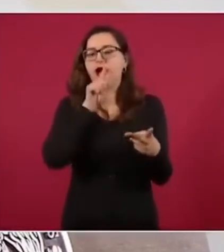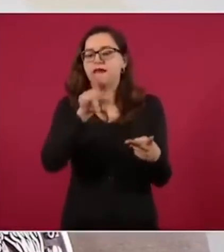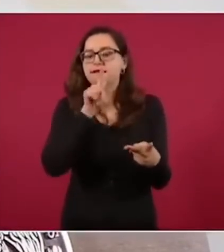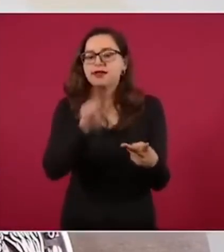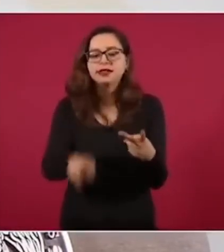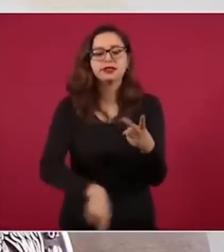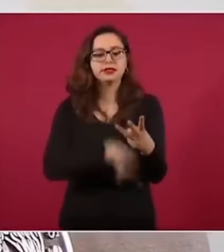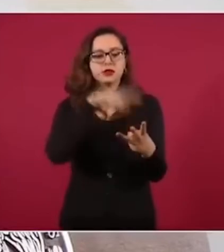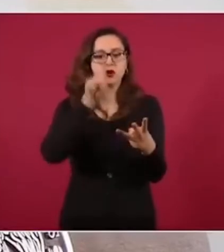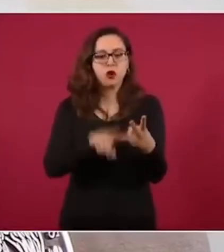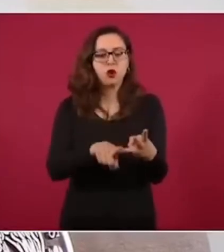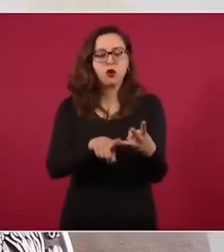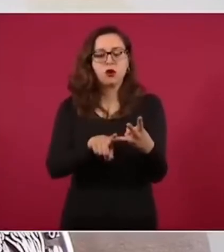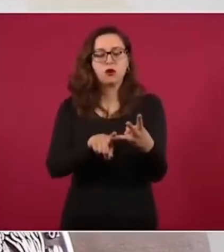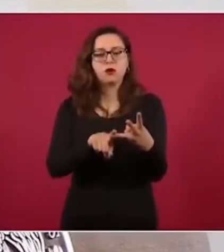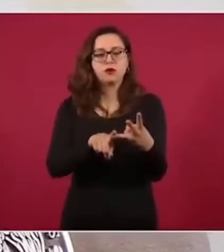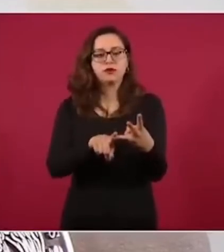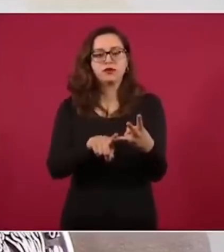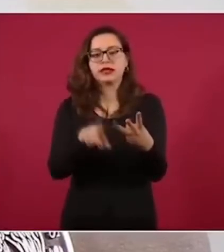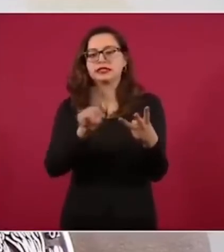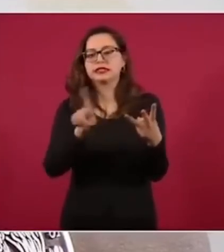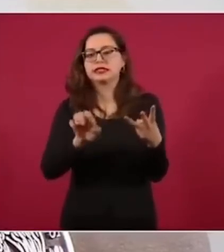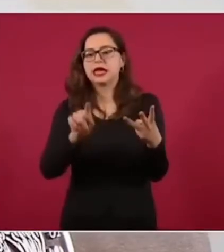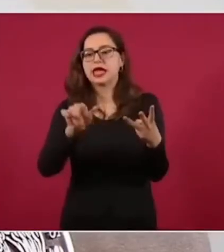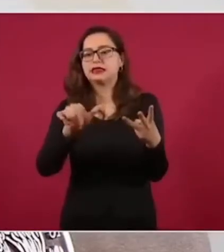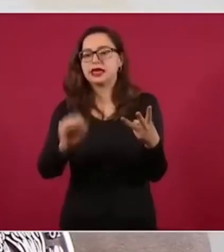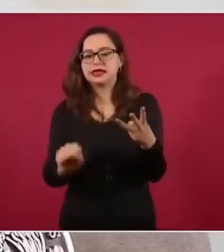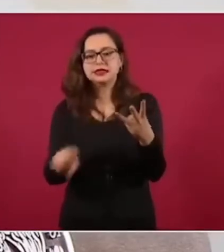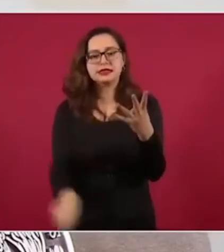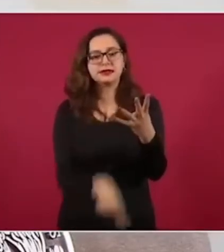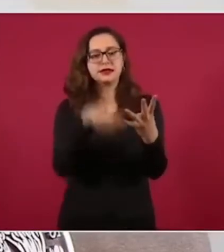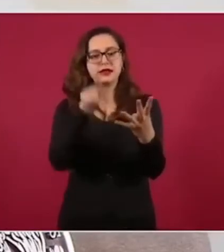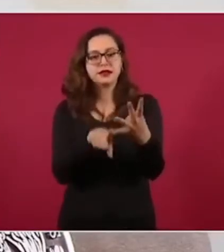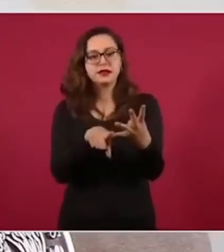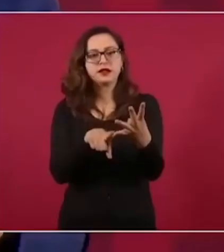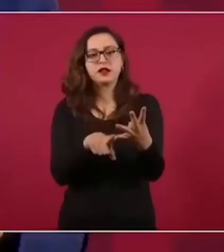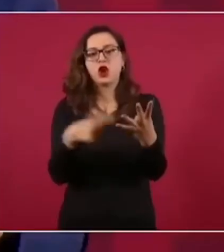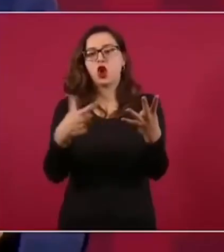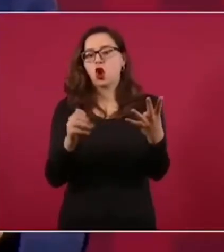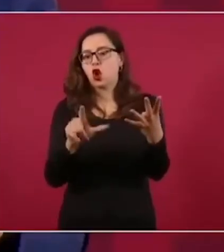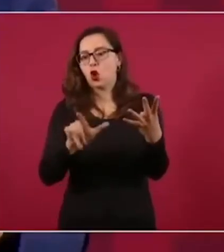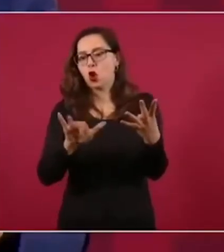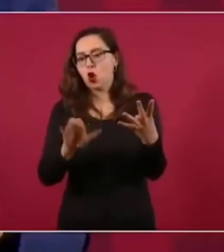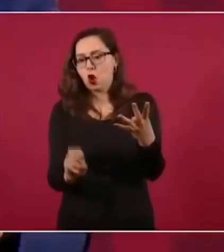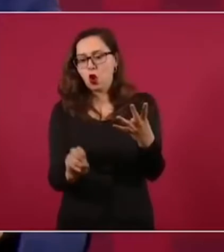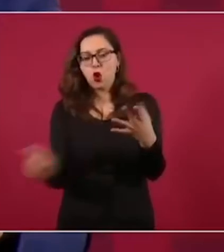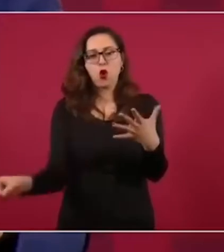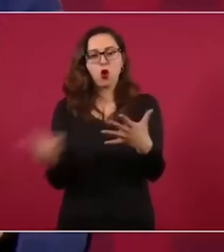el cartel de los Zetas, el cartel del Golfo,